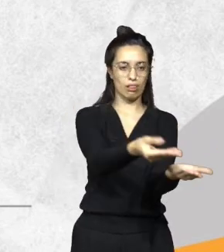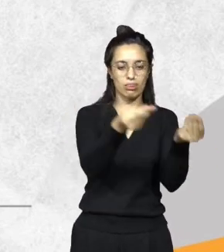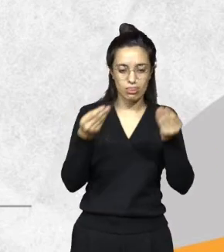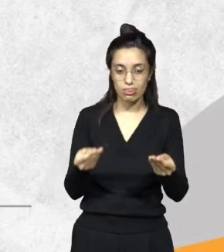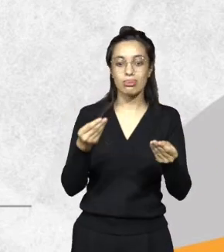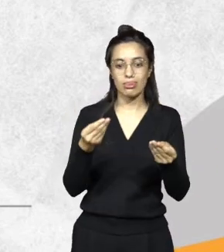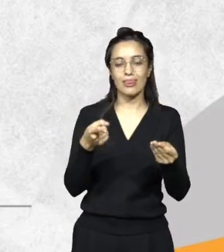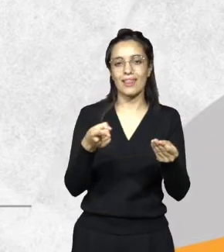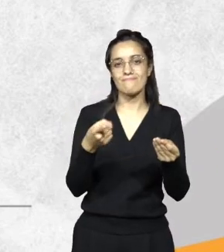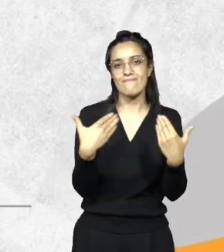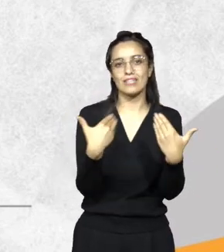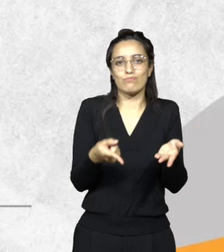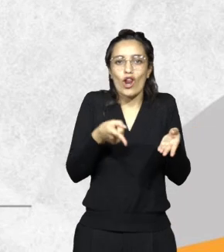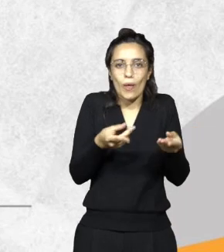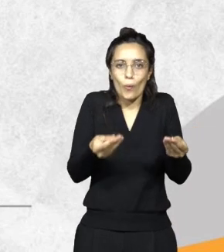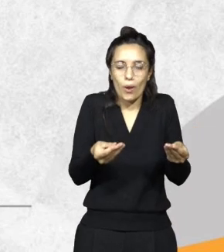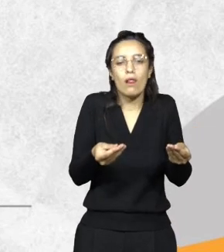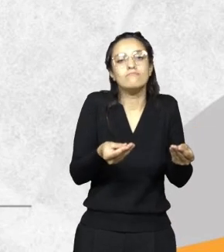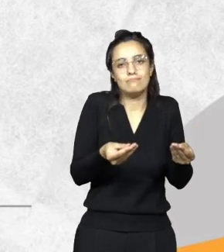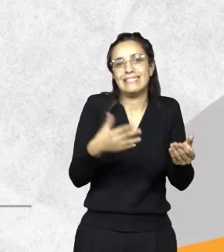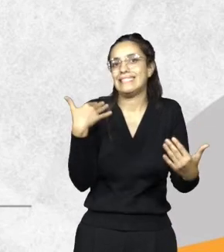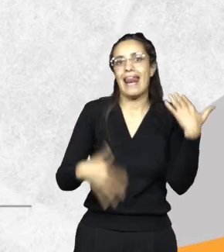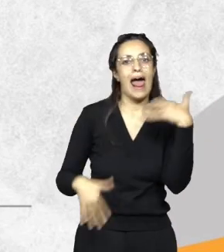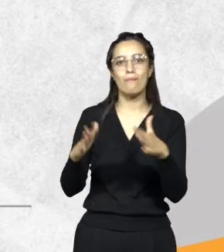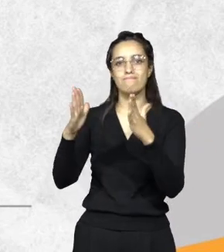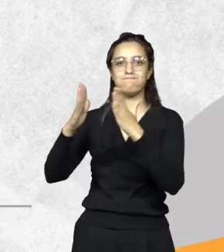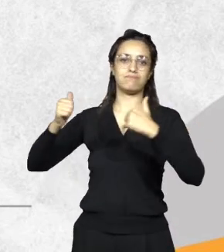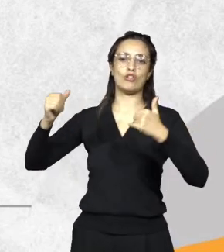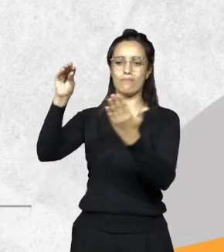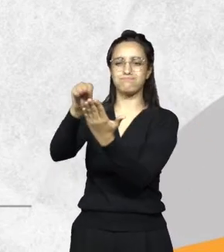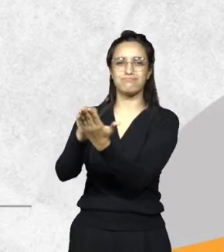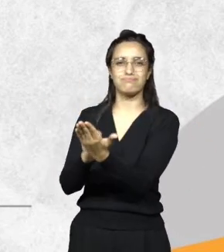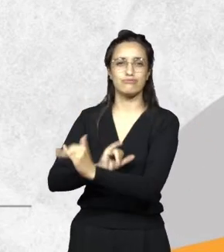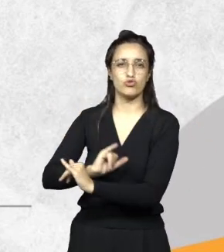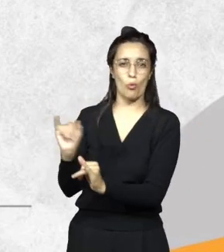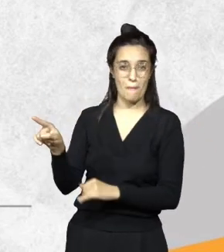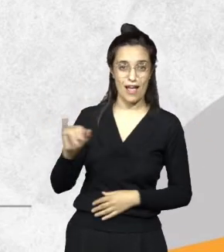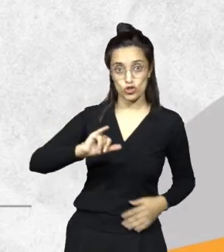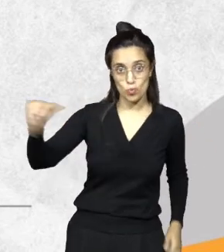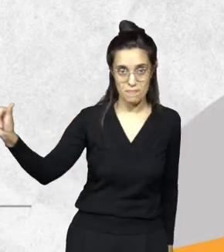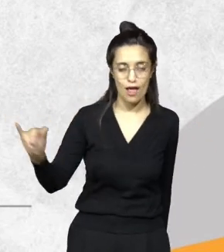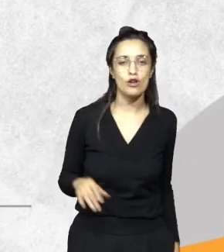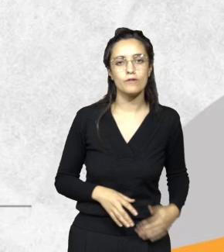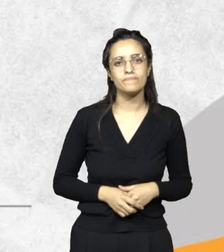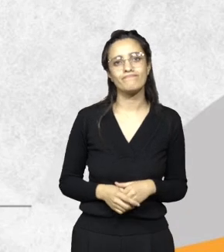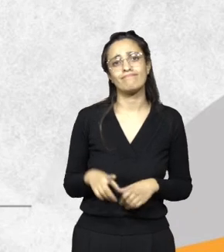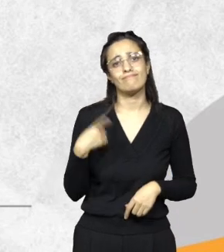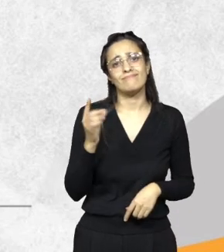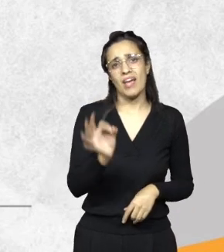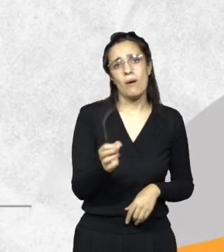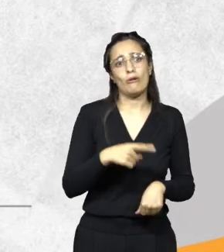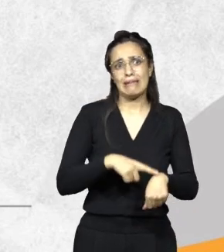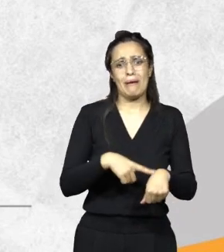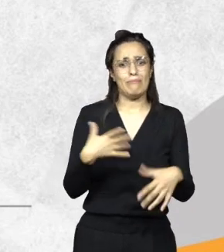rápido en el sumario porque los tiempos en materia ambiental sabemos que son tiranos y que si no nos apuramos nunca